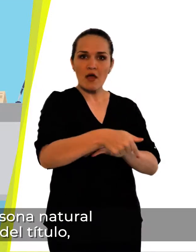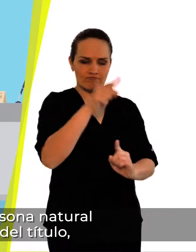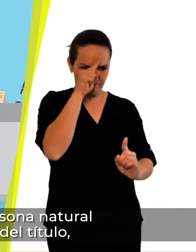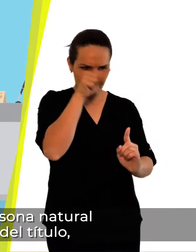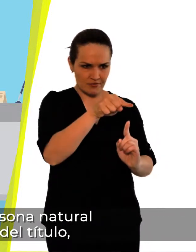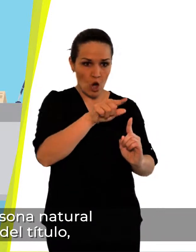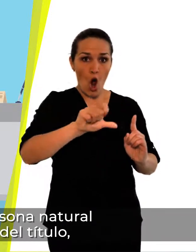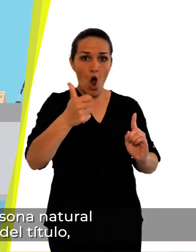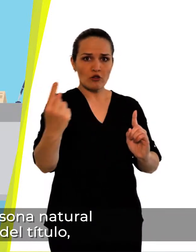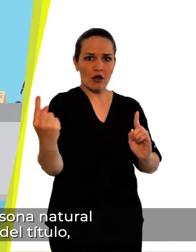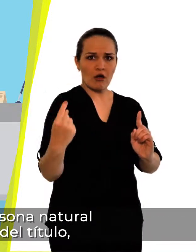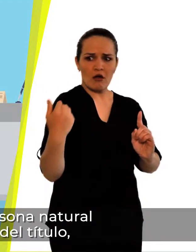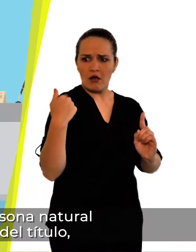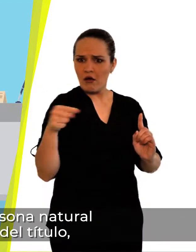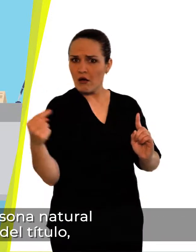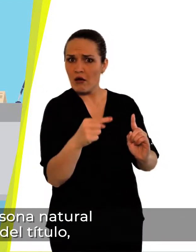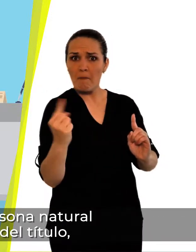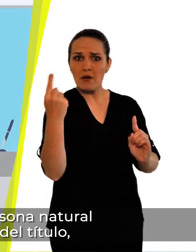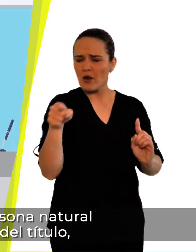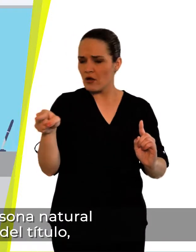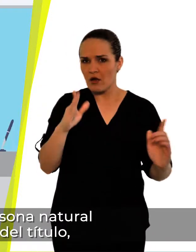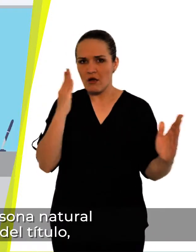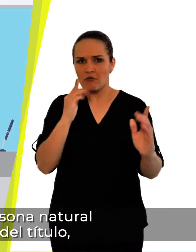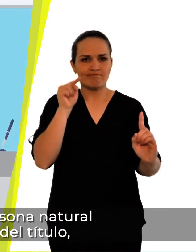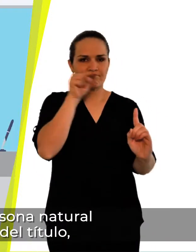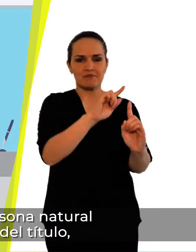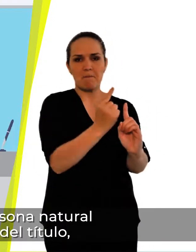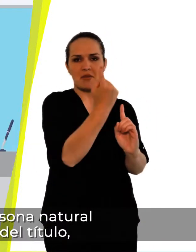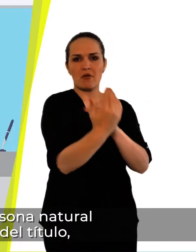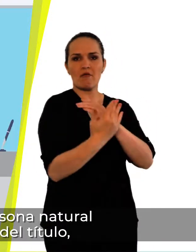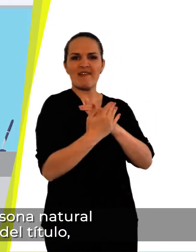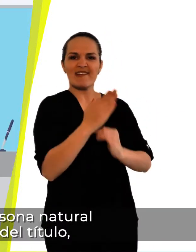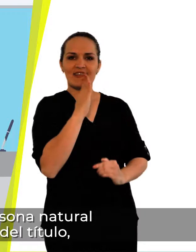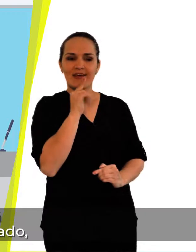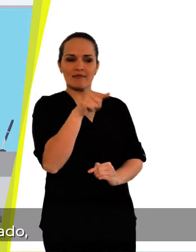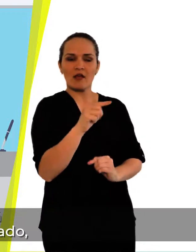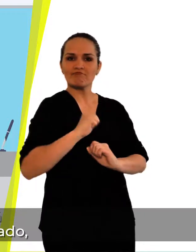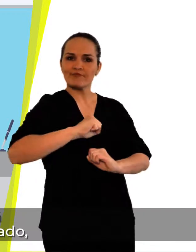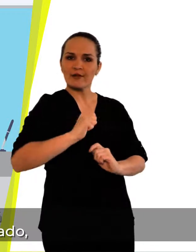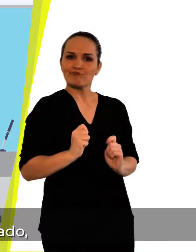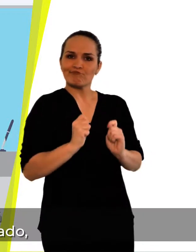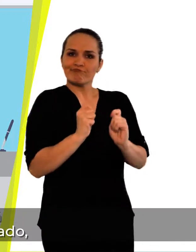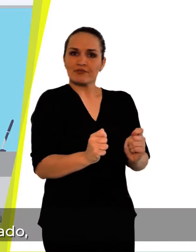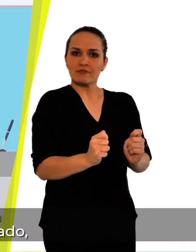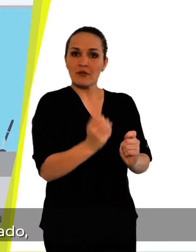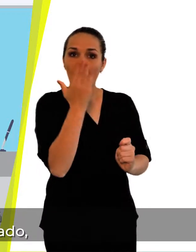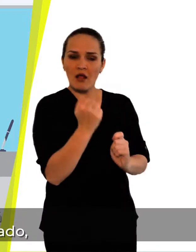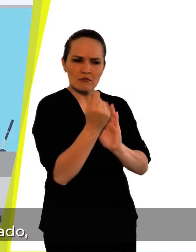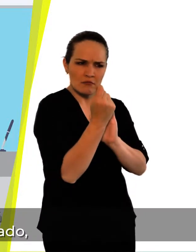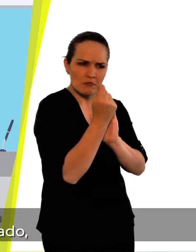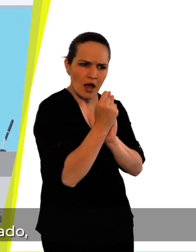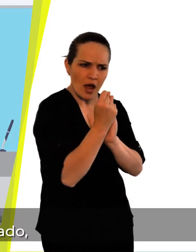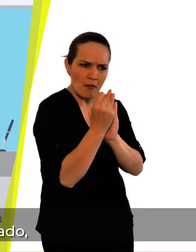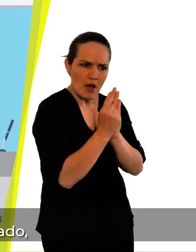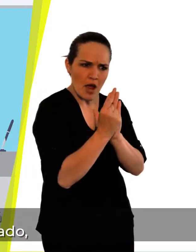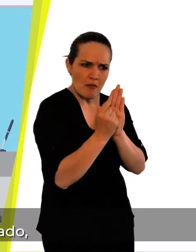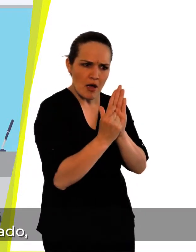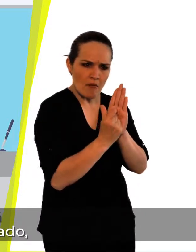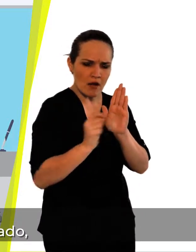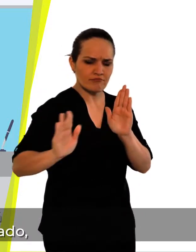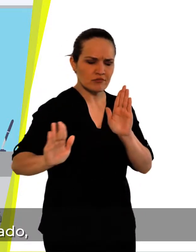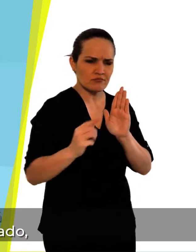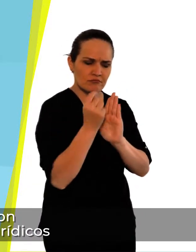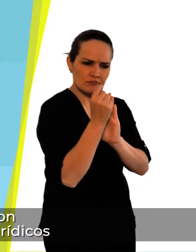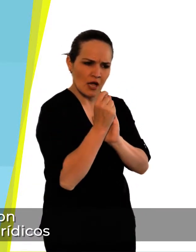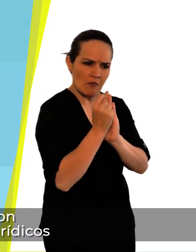primera persona natural o jurídica que presenta la solicitud del título será la primera que tendrá el derecho a que le sea